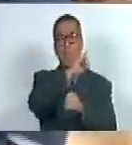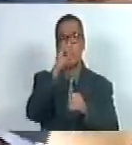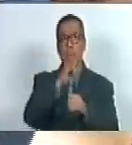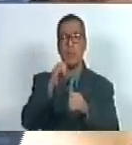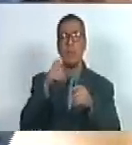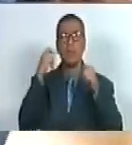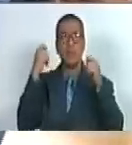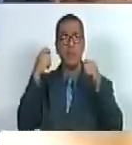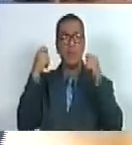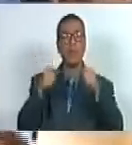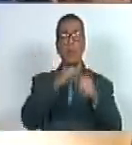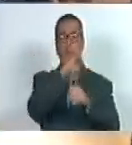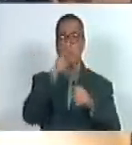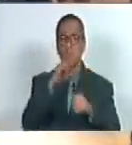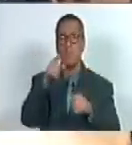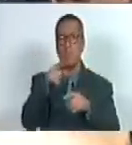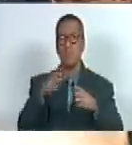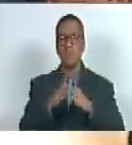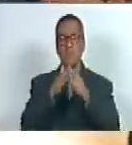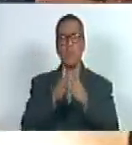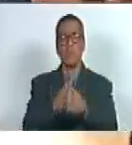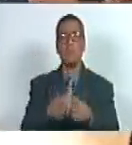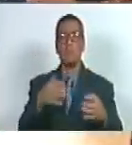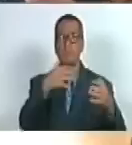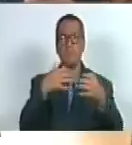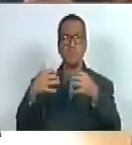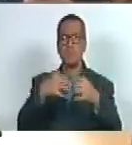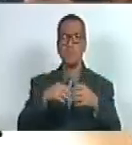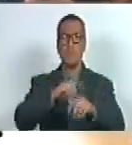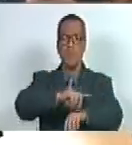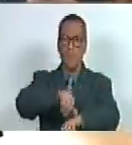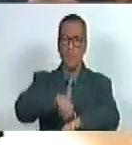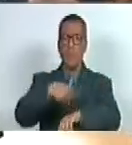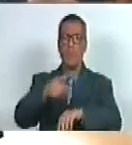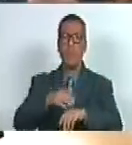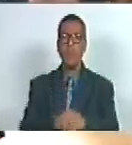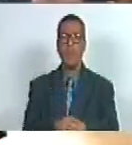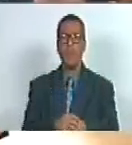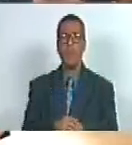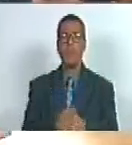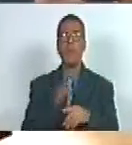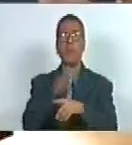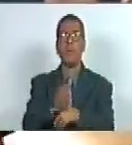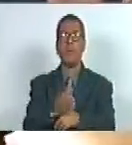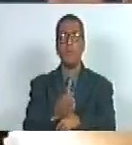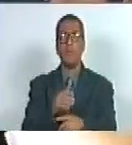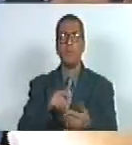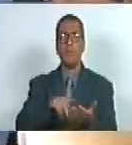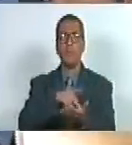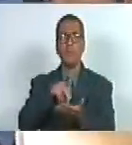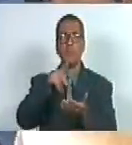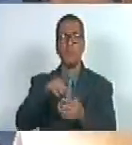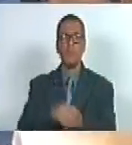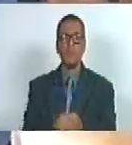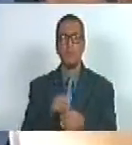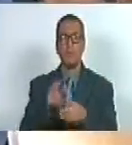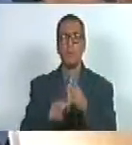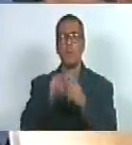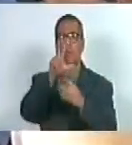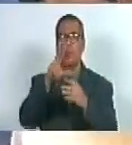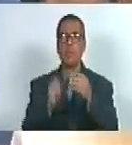el proceso que conduce a la batalla naval posteriormente nos dirigimos a los taques presidente porque el 3 de